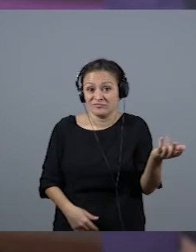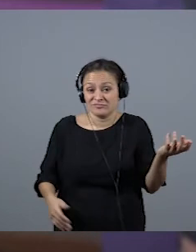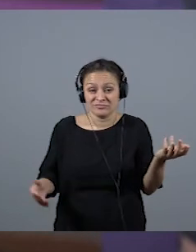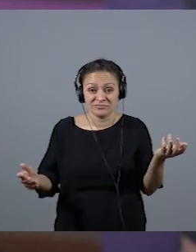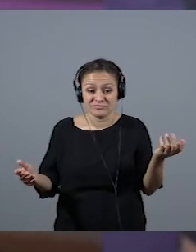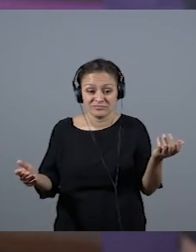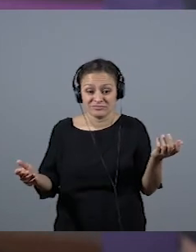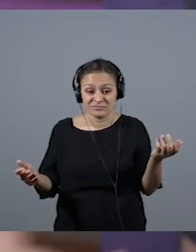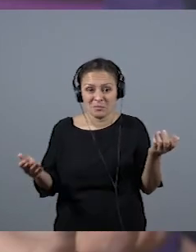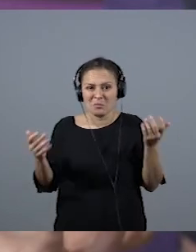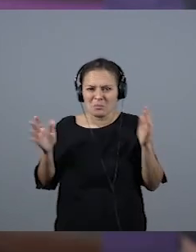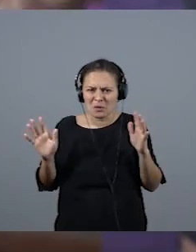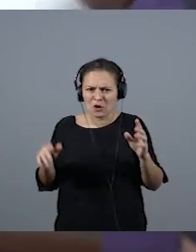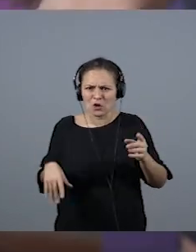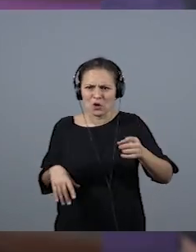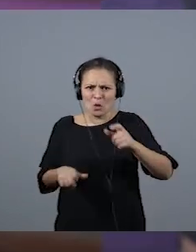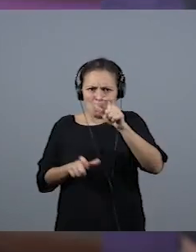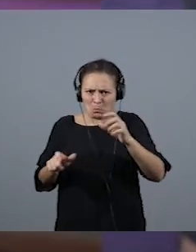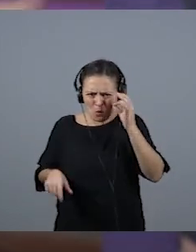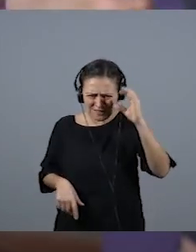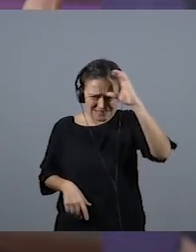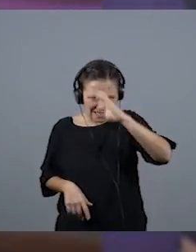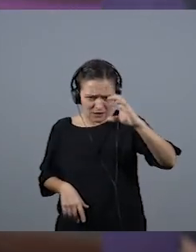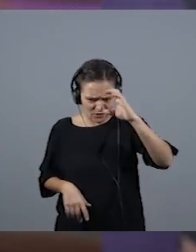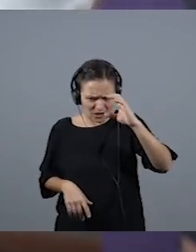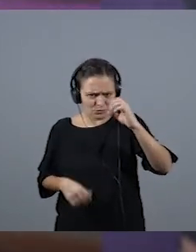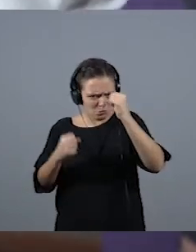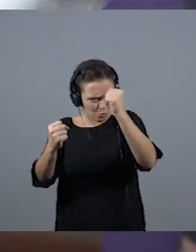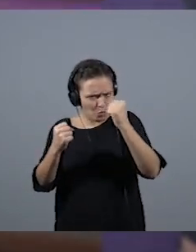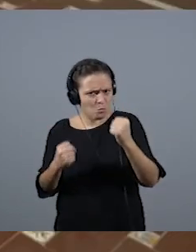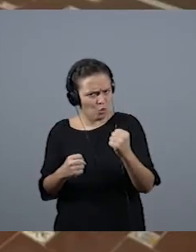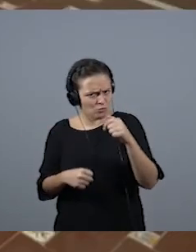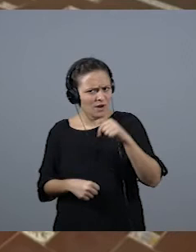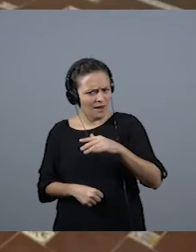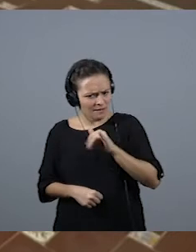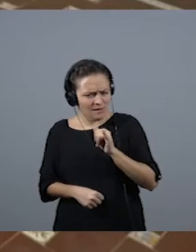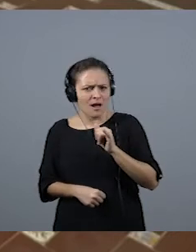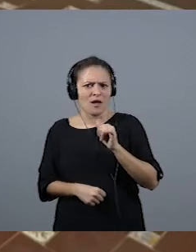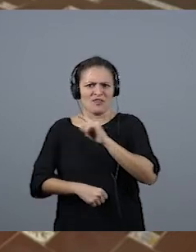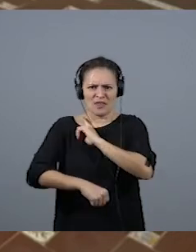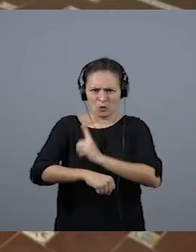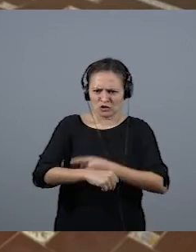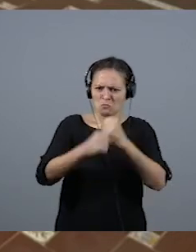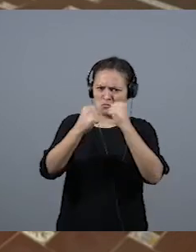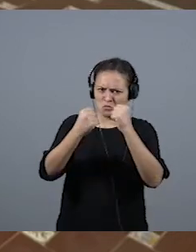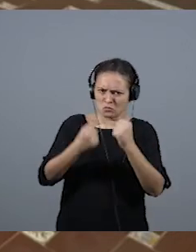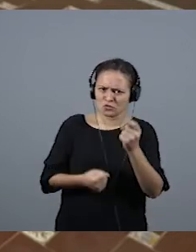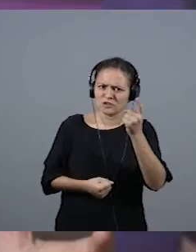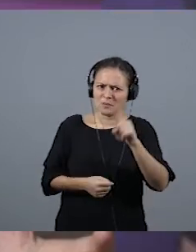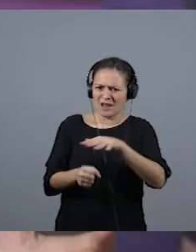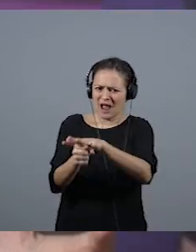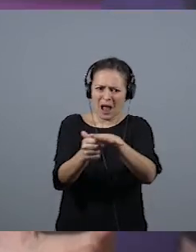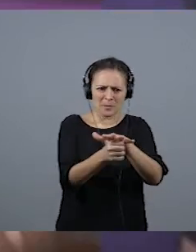Pero tenemos grandes mujeres científicas, tenemos grandes mujeres deportistas, tenemos grandes mujeres en muchísimos